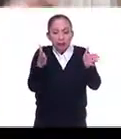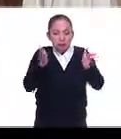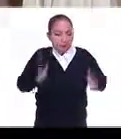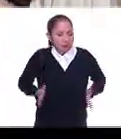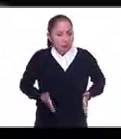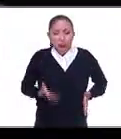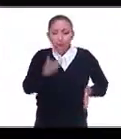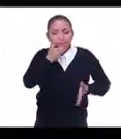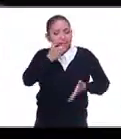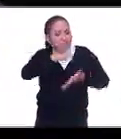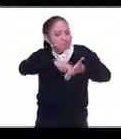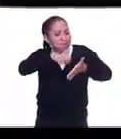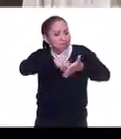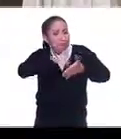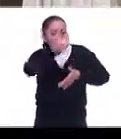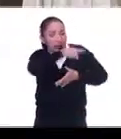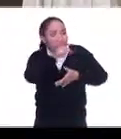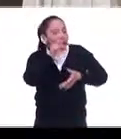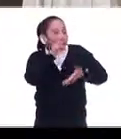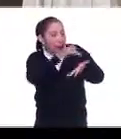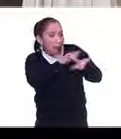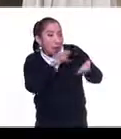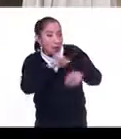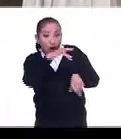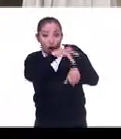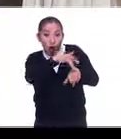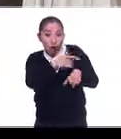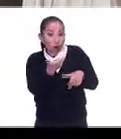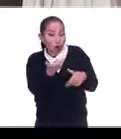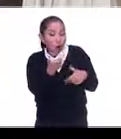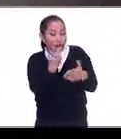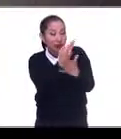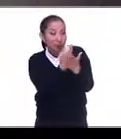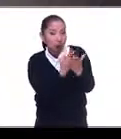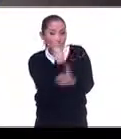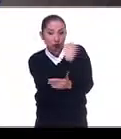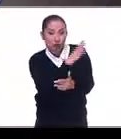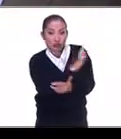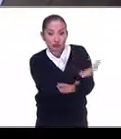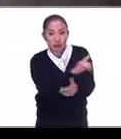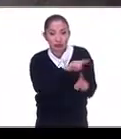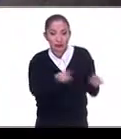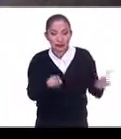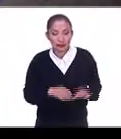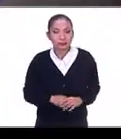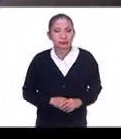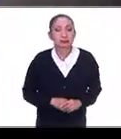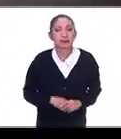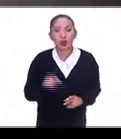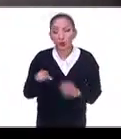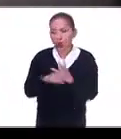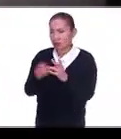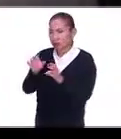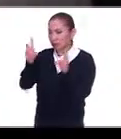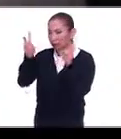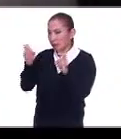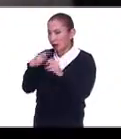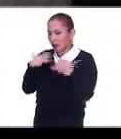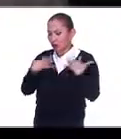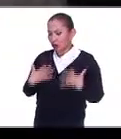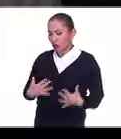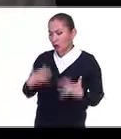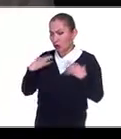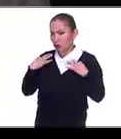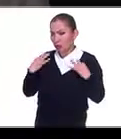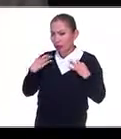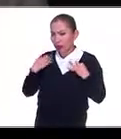y son adaptaciones. De ellas. Pero no tocamos la iconografía. Tú hablaste de una cosa importante en materia textil,